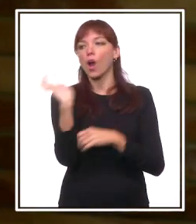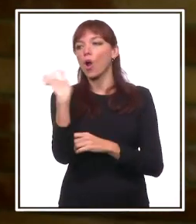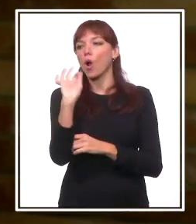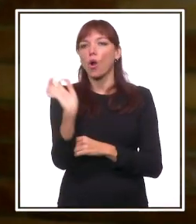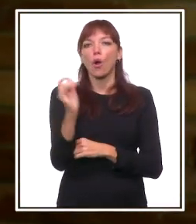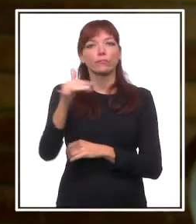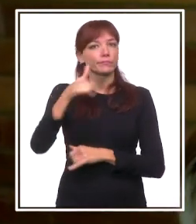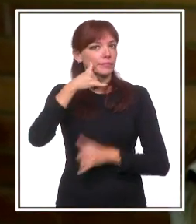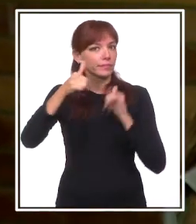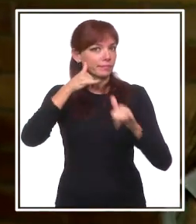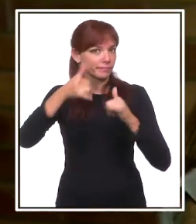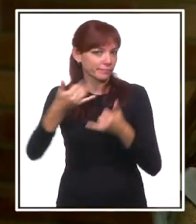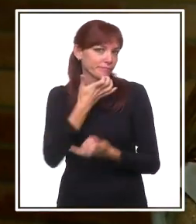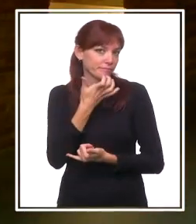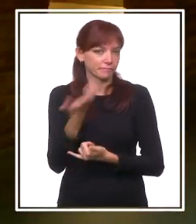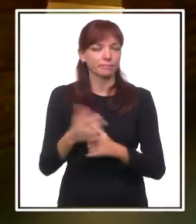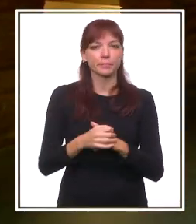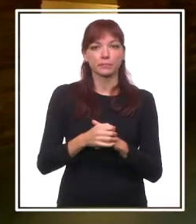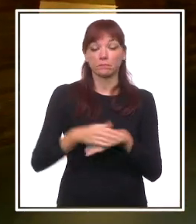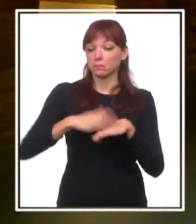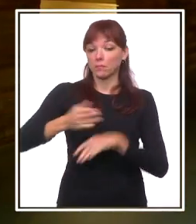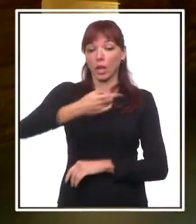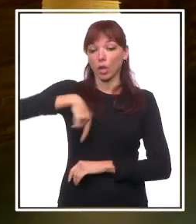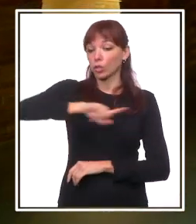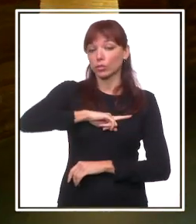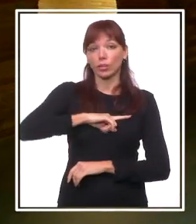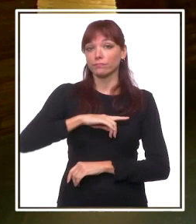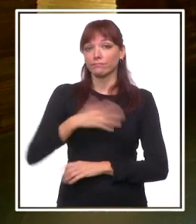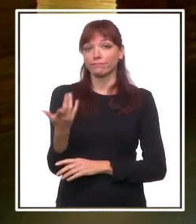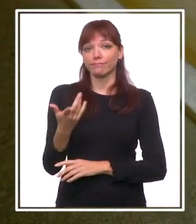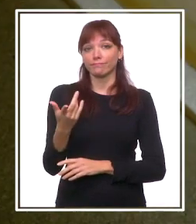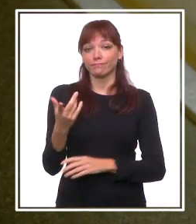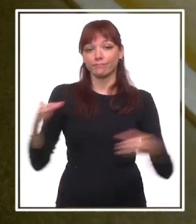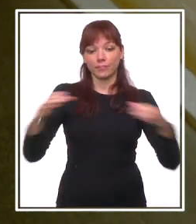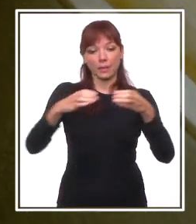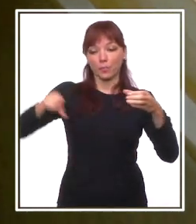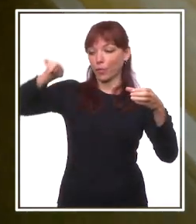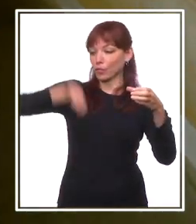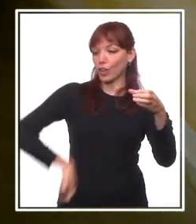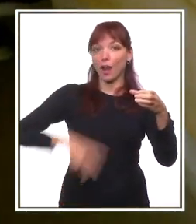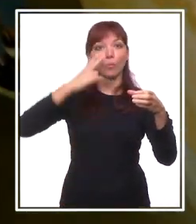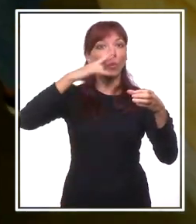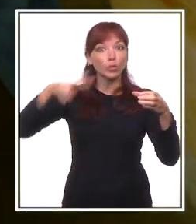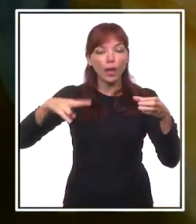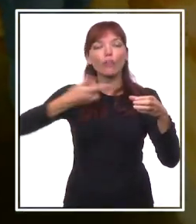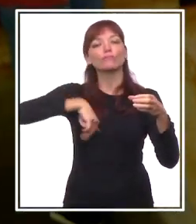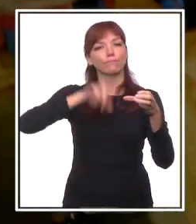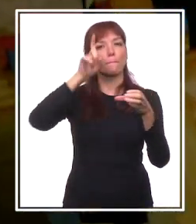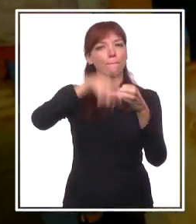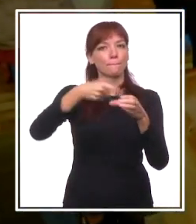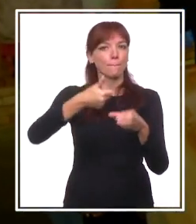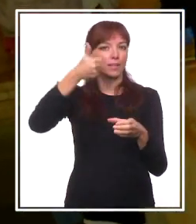atender el teléfono, es decir, que para nosotros somos uno más dentro de todo el equipo de esa gran familia que es el museo.